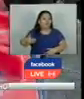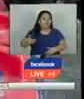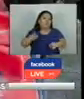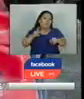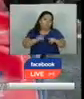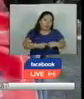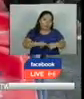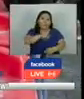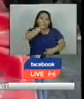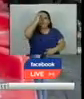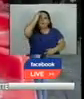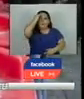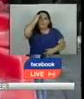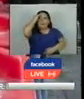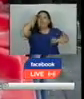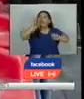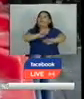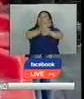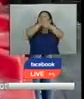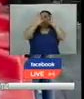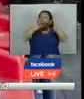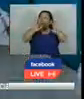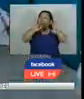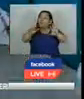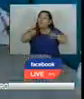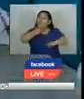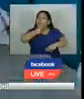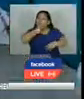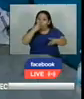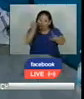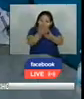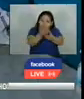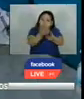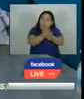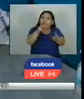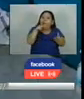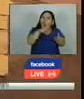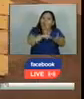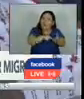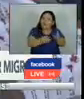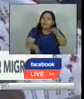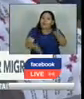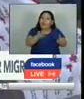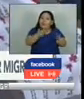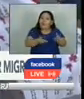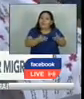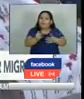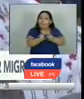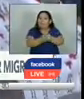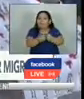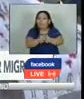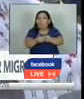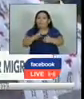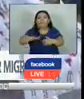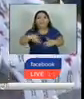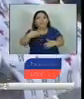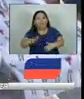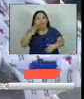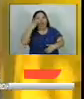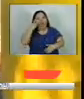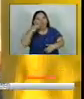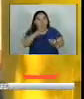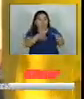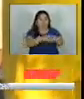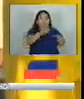importante que las personas tengan claro que esto sí queda en su récord migratorio y sí puede además torpedear otras posibilidades por ejemplo de